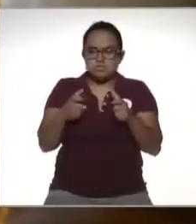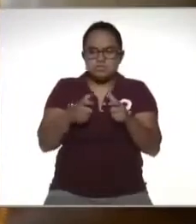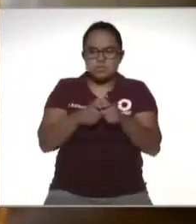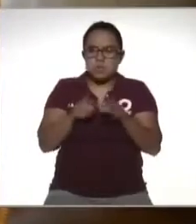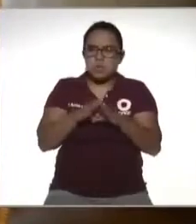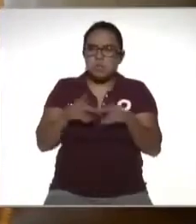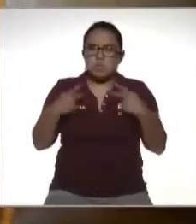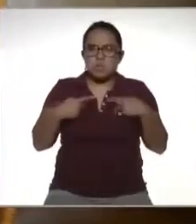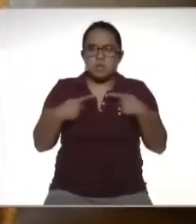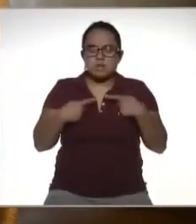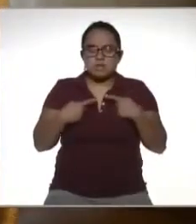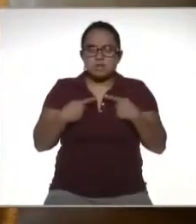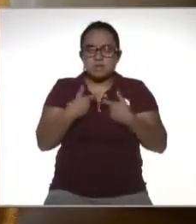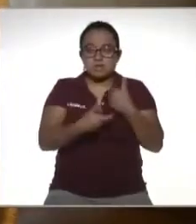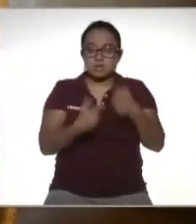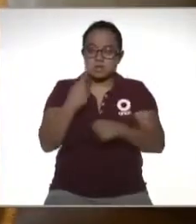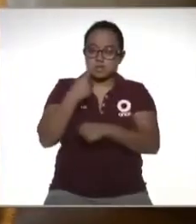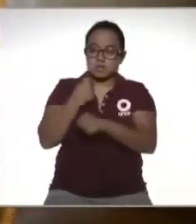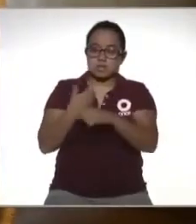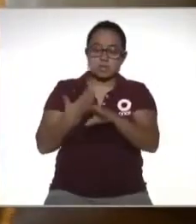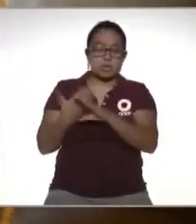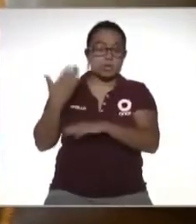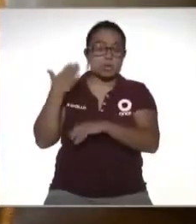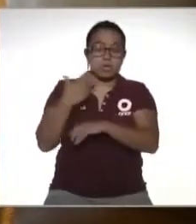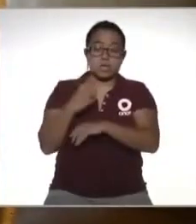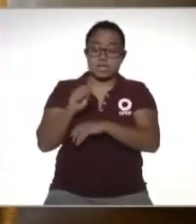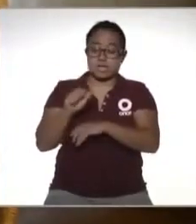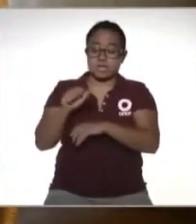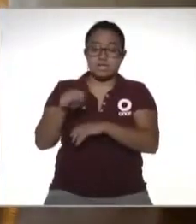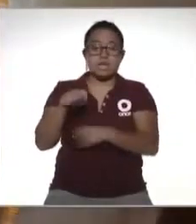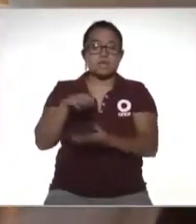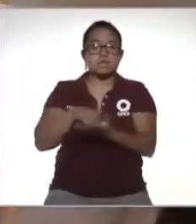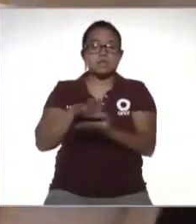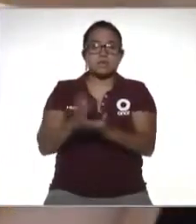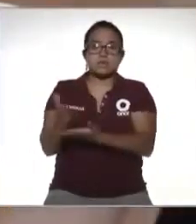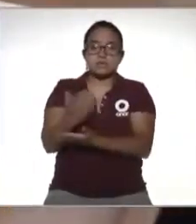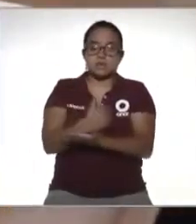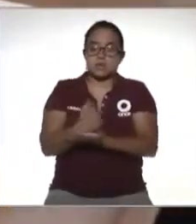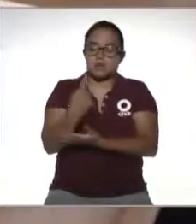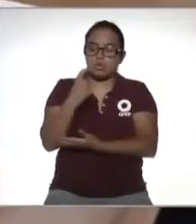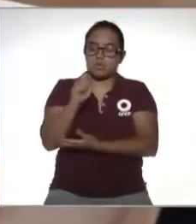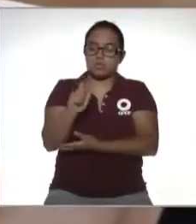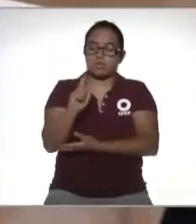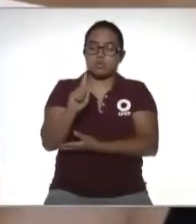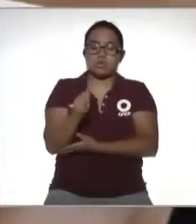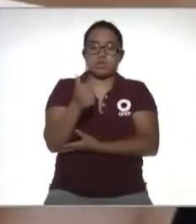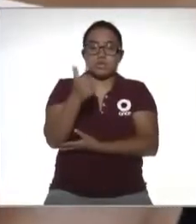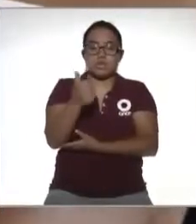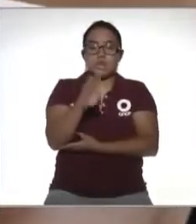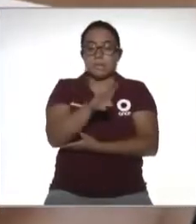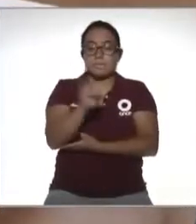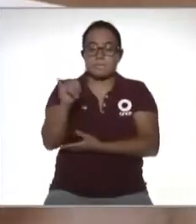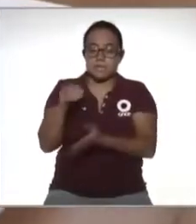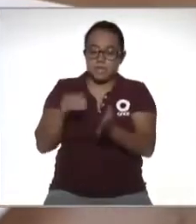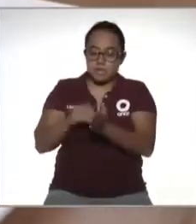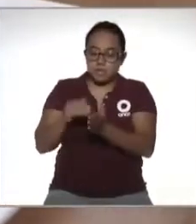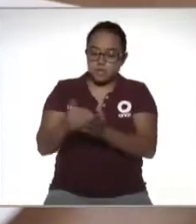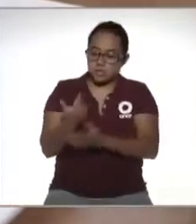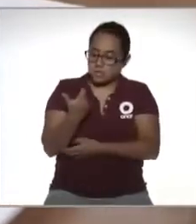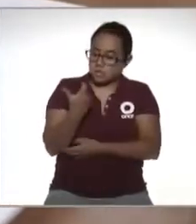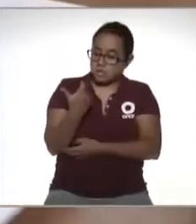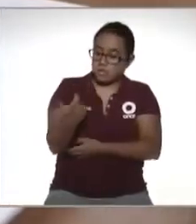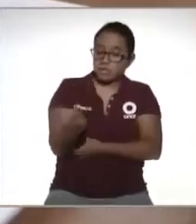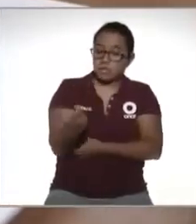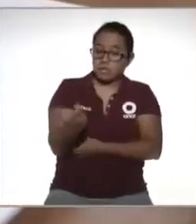contribuyentes tan solo el año pasado el SAT recaudó 1.75 billones de